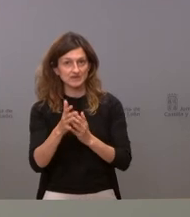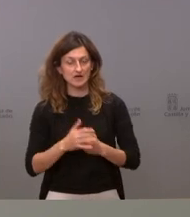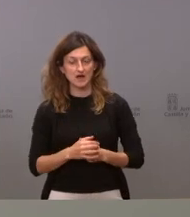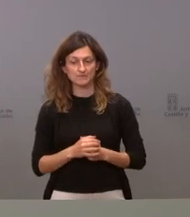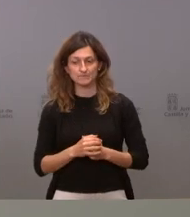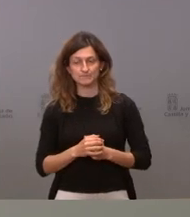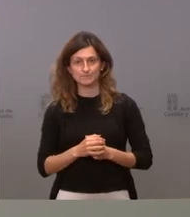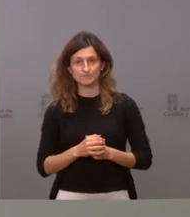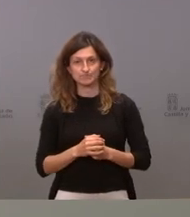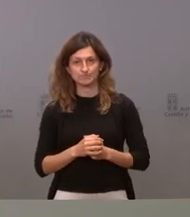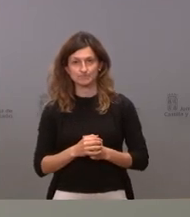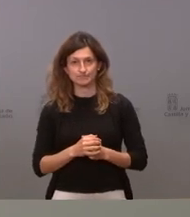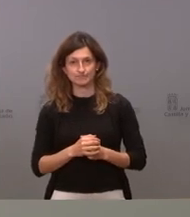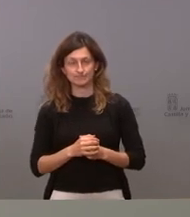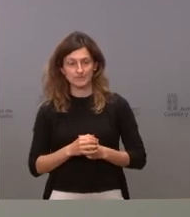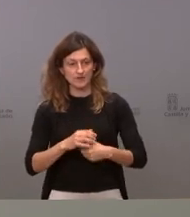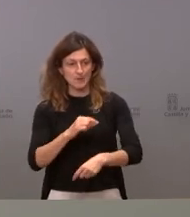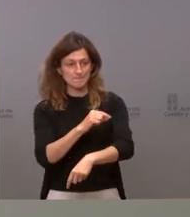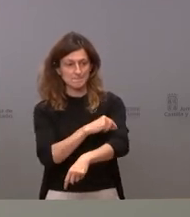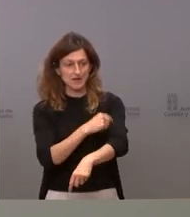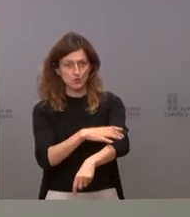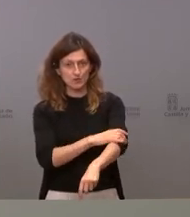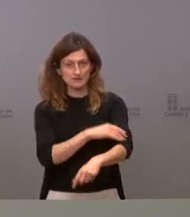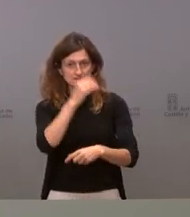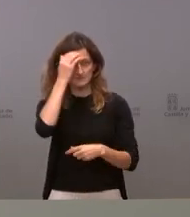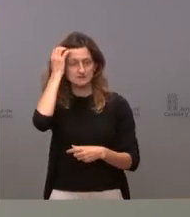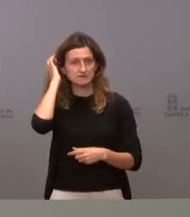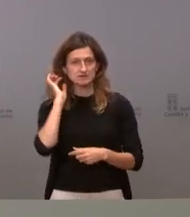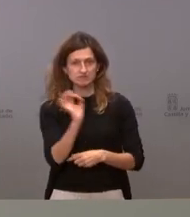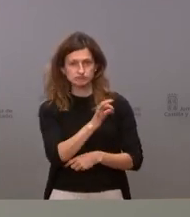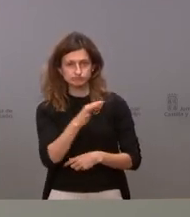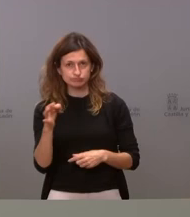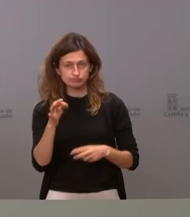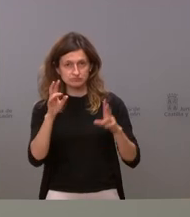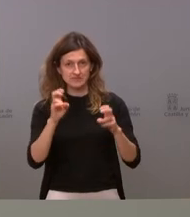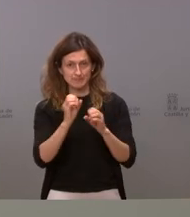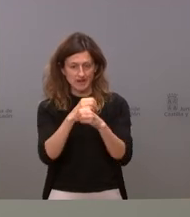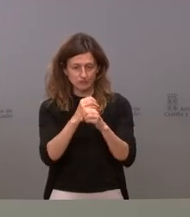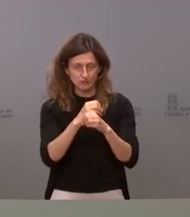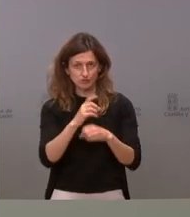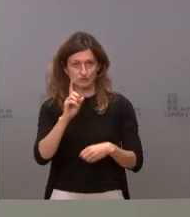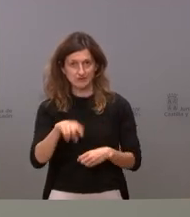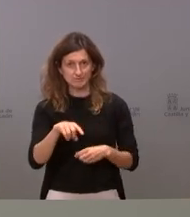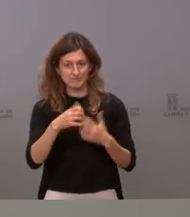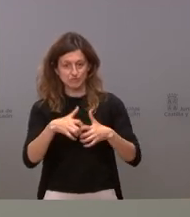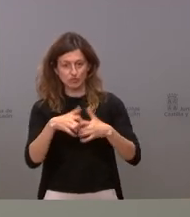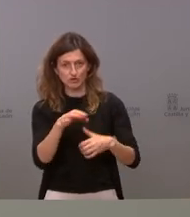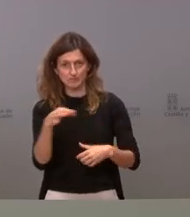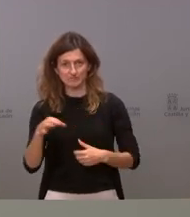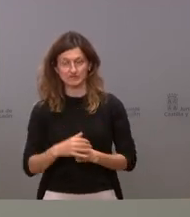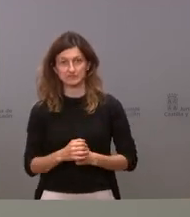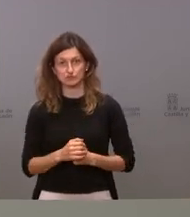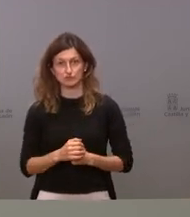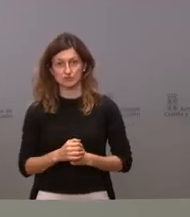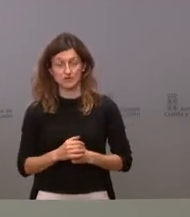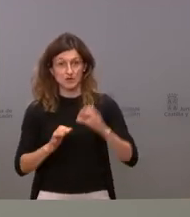las vacunas no solamente son eficaces a nivel de laboratorio sino son efectivas y que el